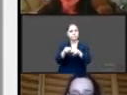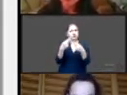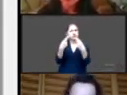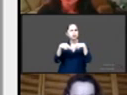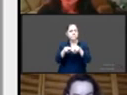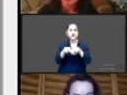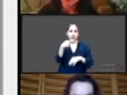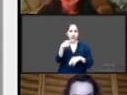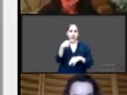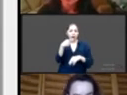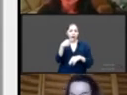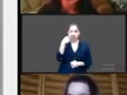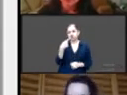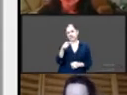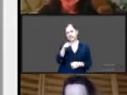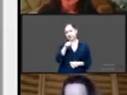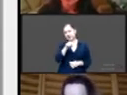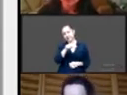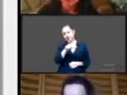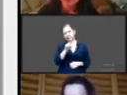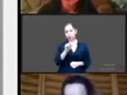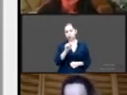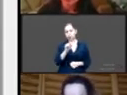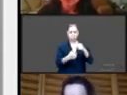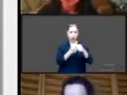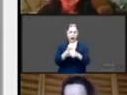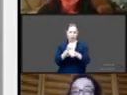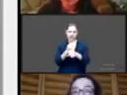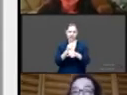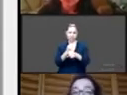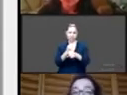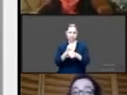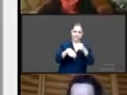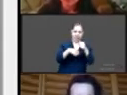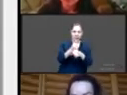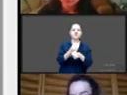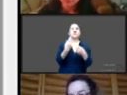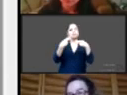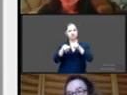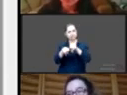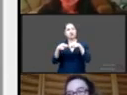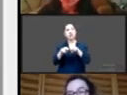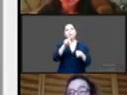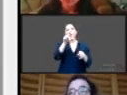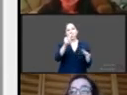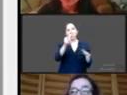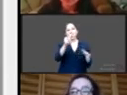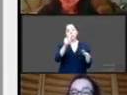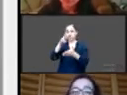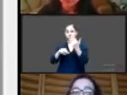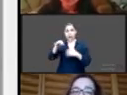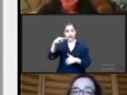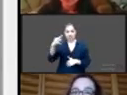17.5 años en nuestro país y tuvo una disminución con respecto a 2014. Es